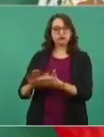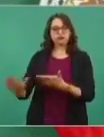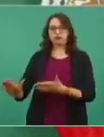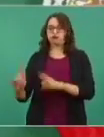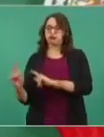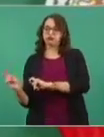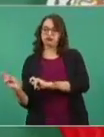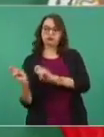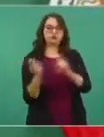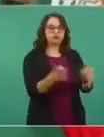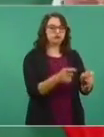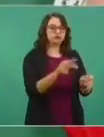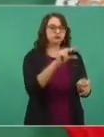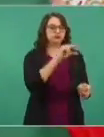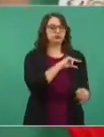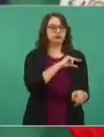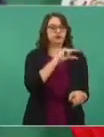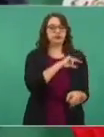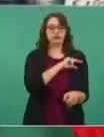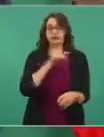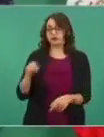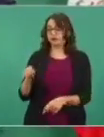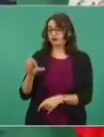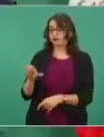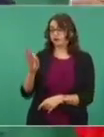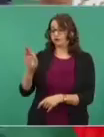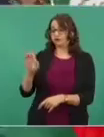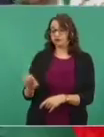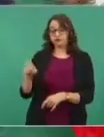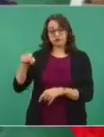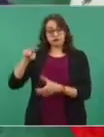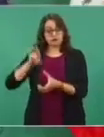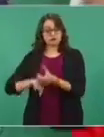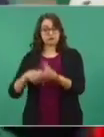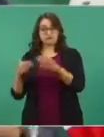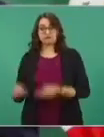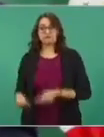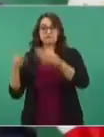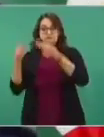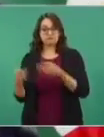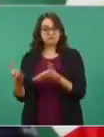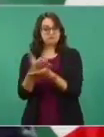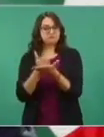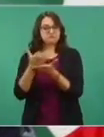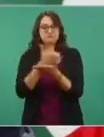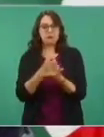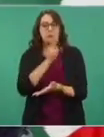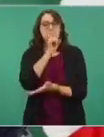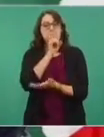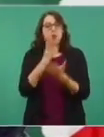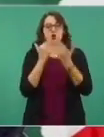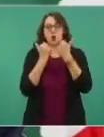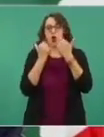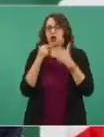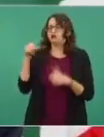que es para servirle al pueblo, para que todos tengamos acceso a la electricidad.